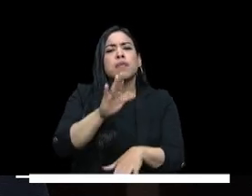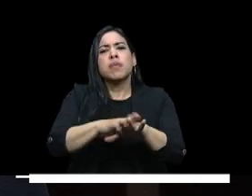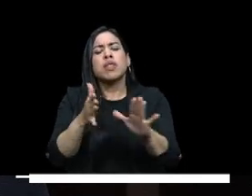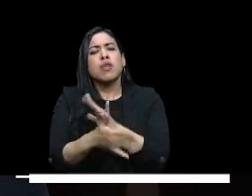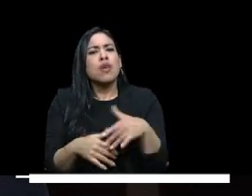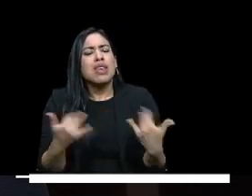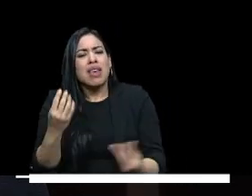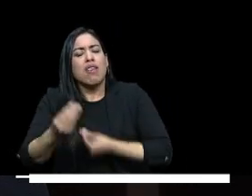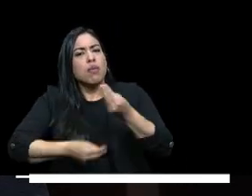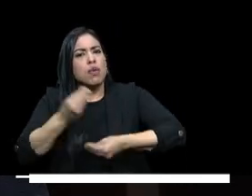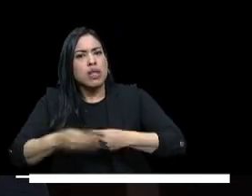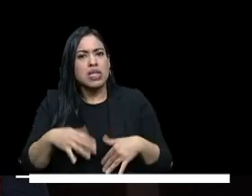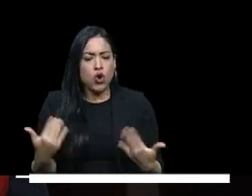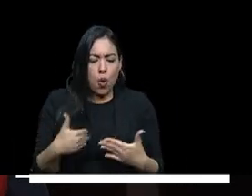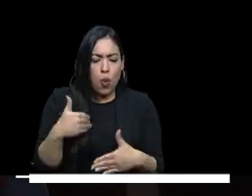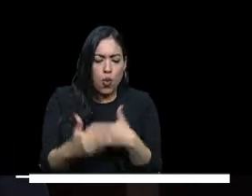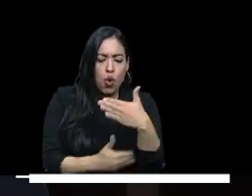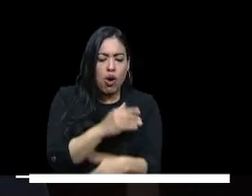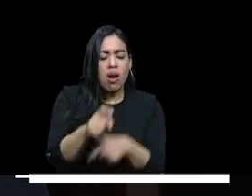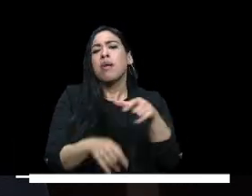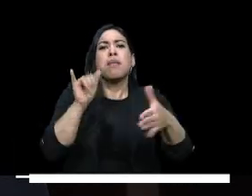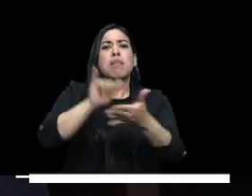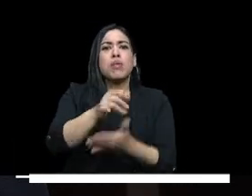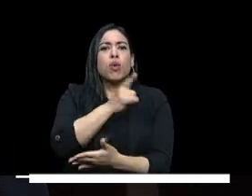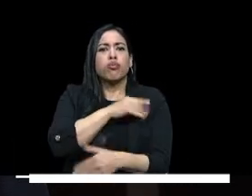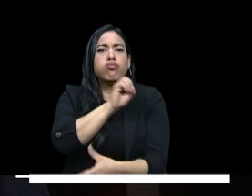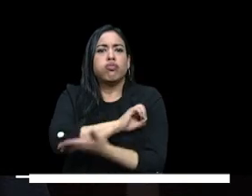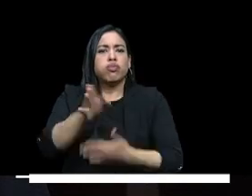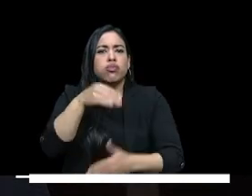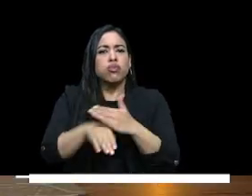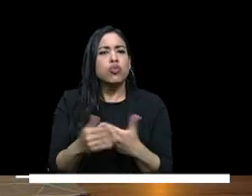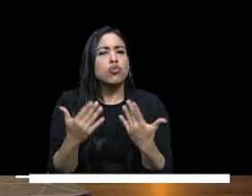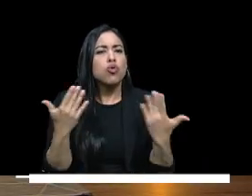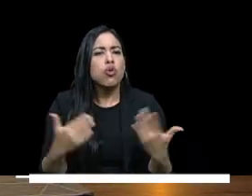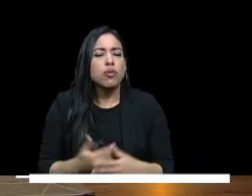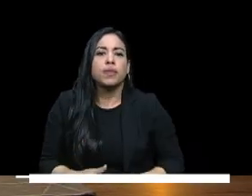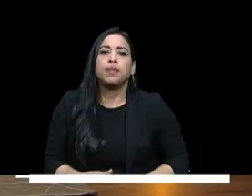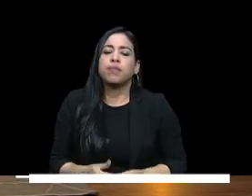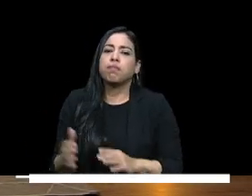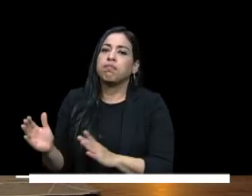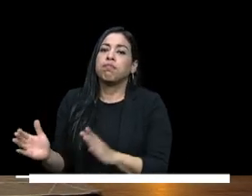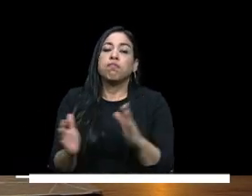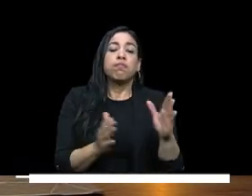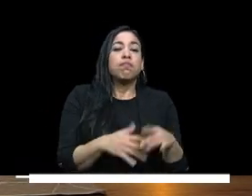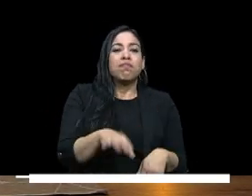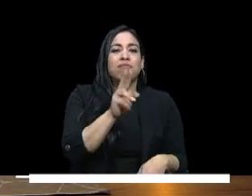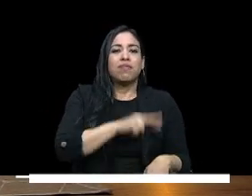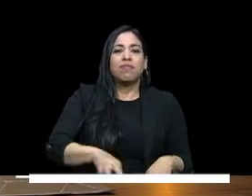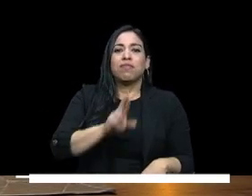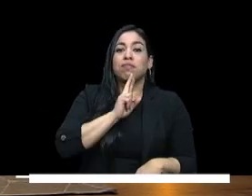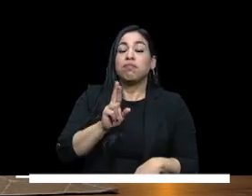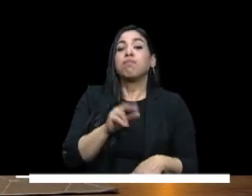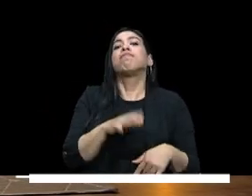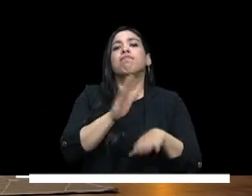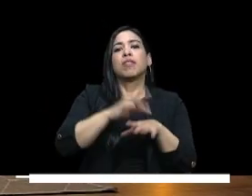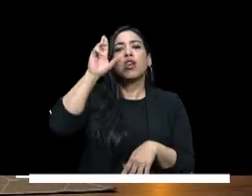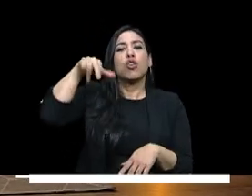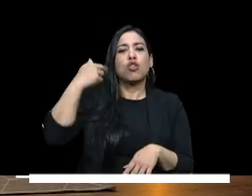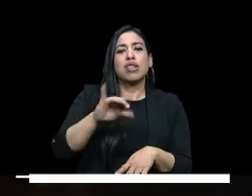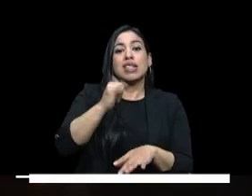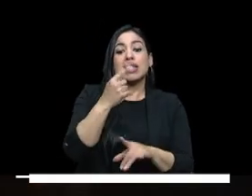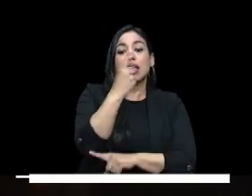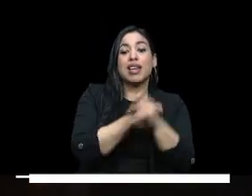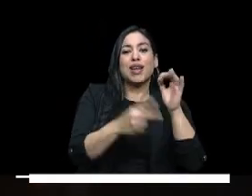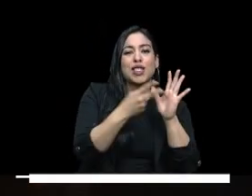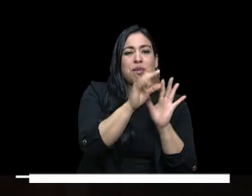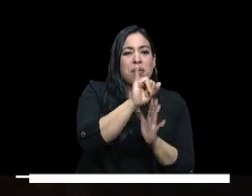es el paso a paso para poder acceder a este programa viceministro si Rosy en 2023